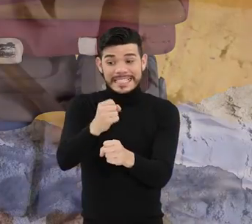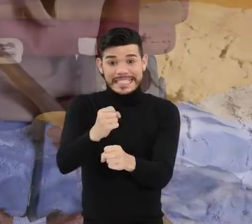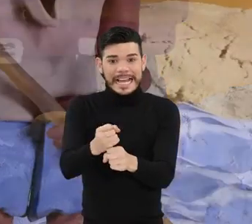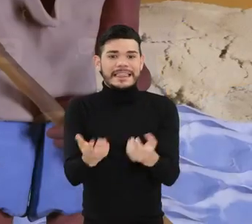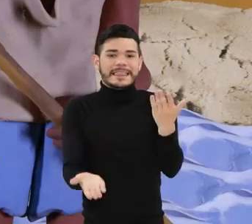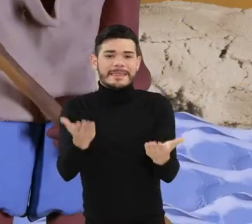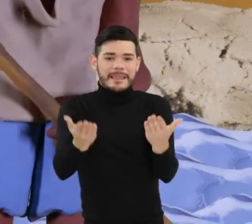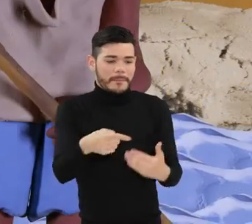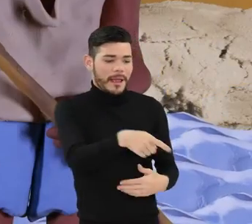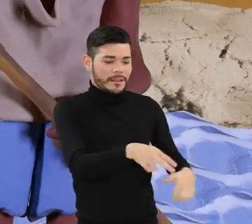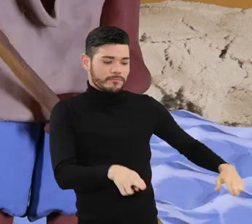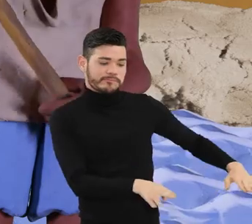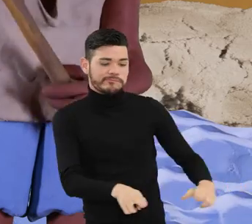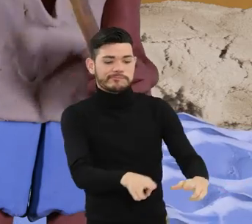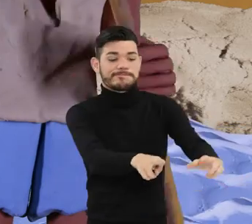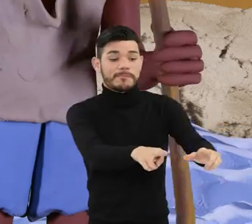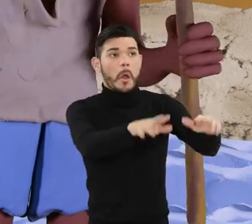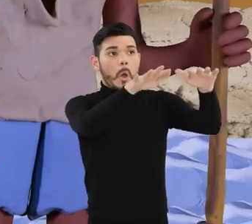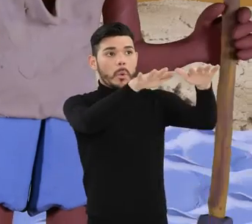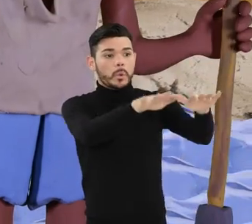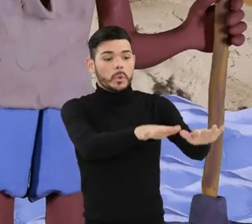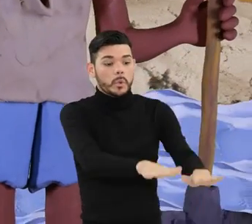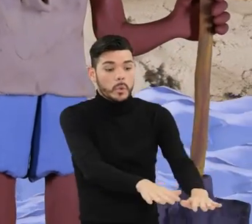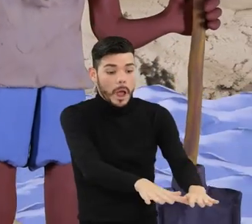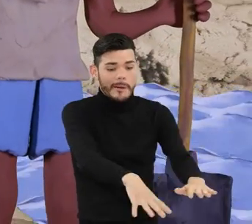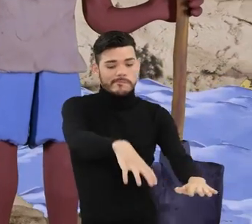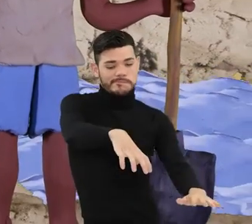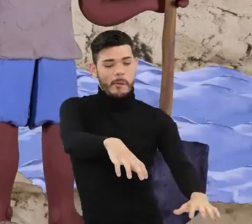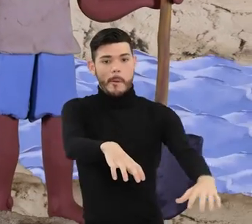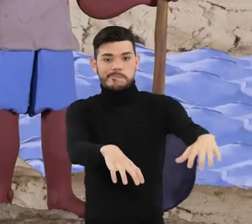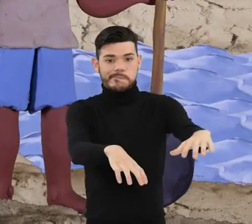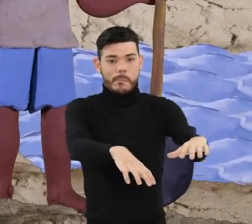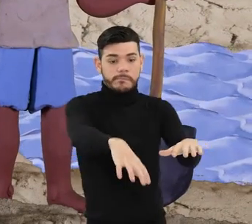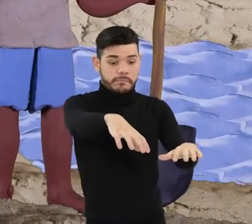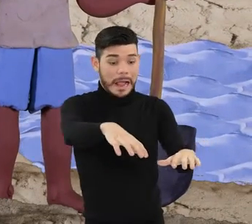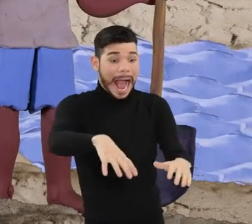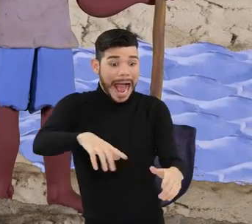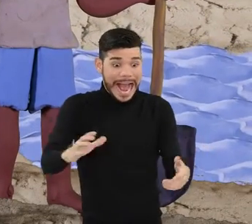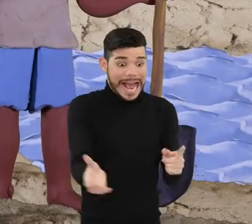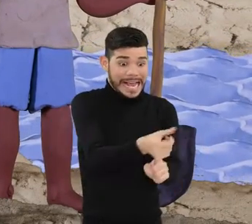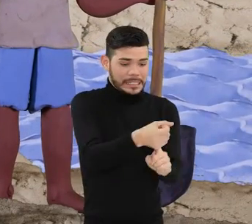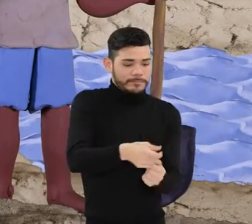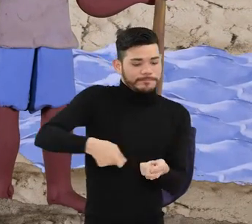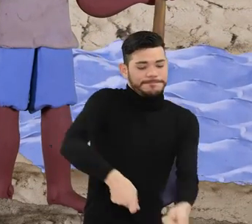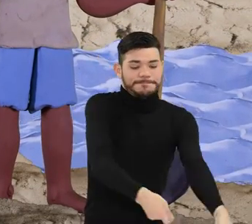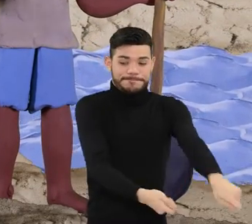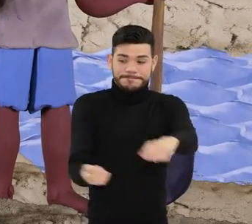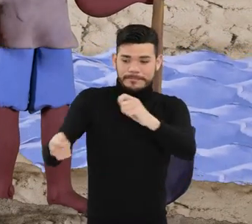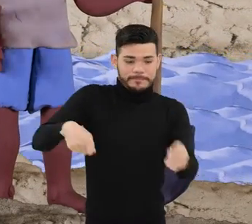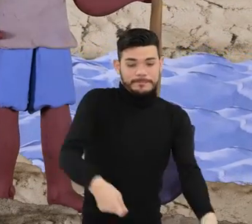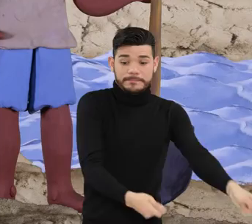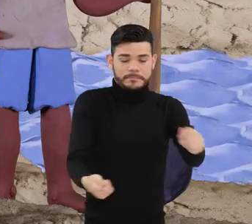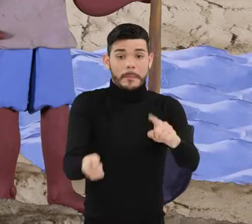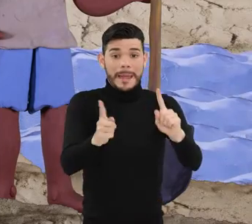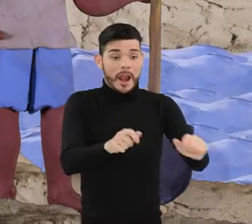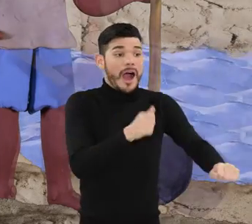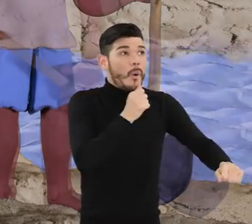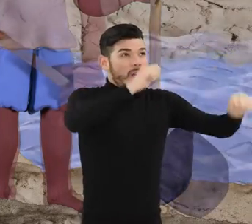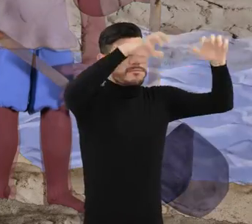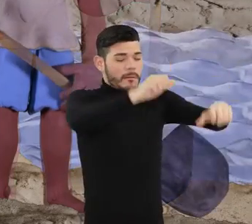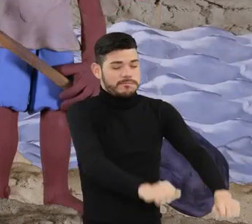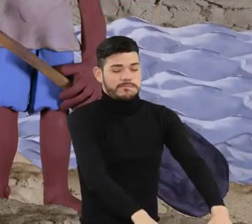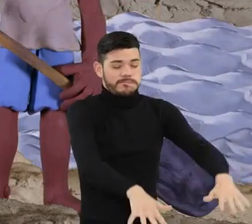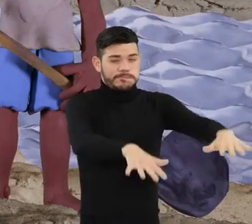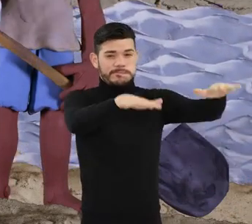El trabajo de los areneros depende del comportamiento del río. Cuando este baja se forman playas y logran recolectar el